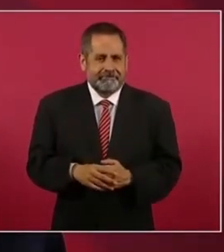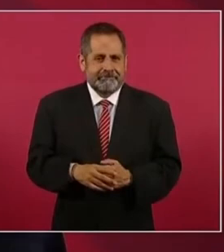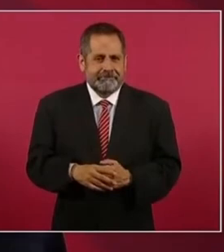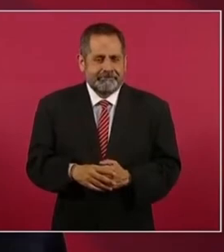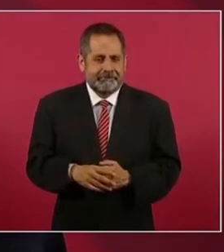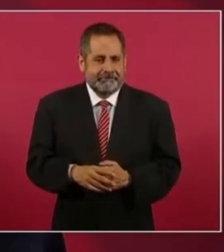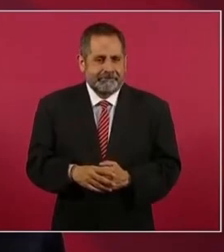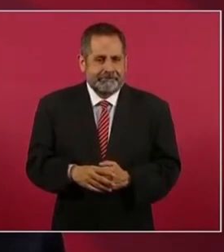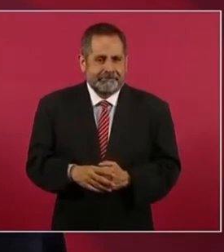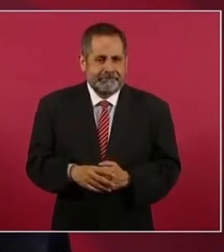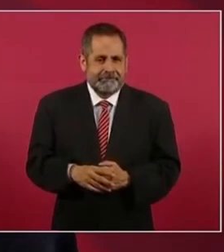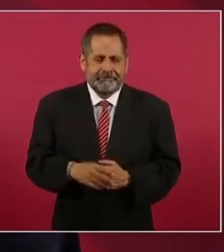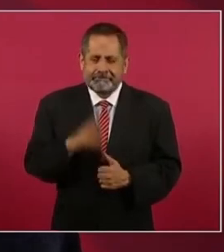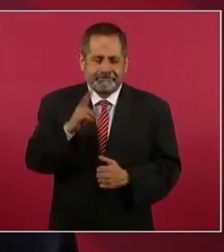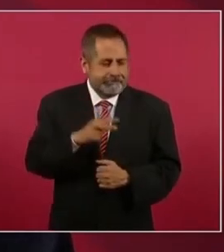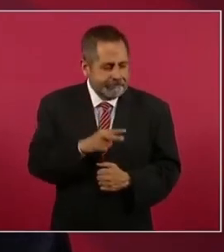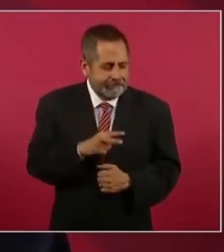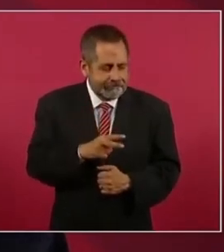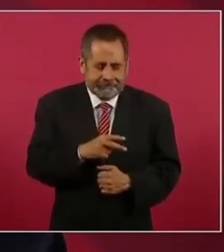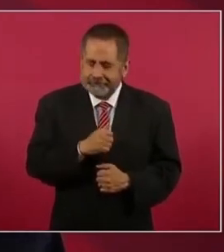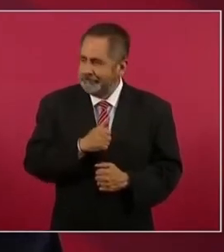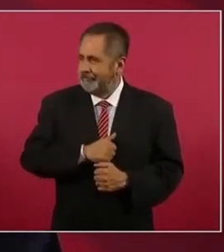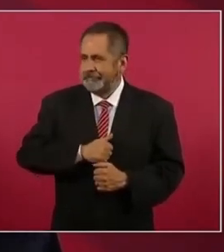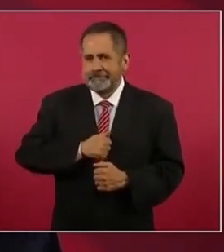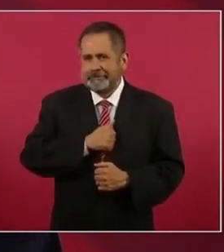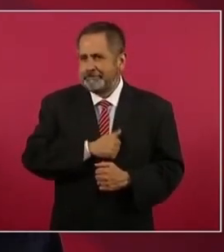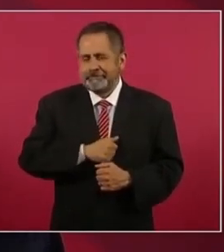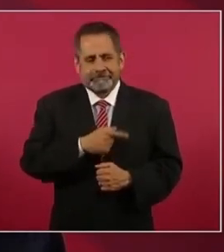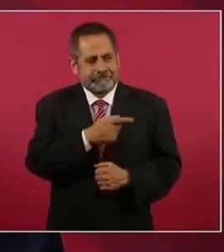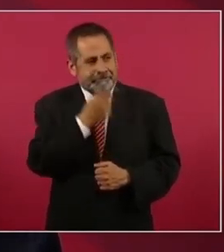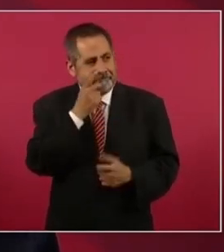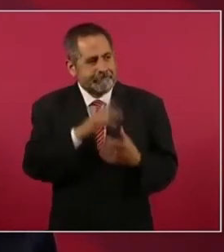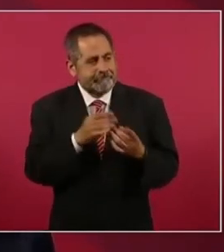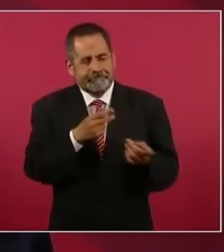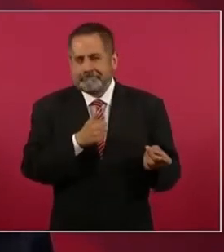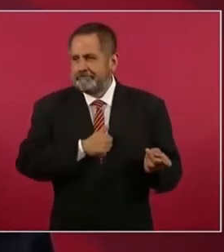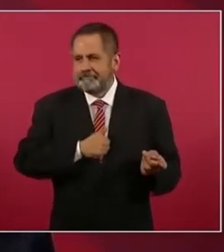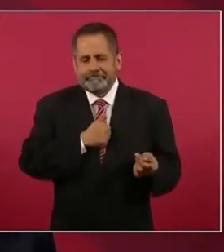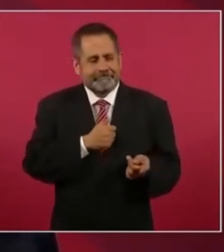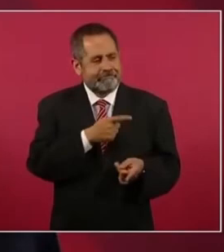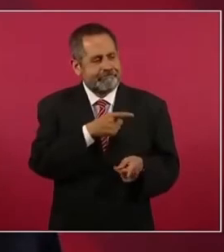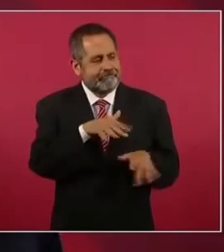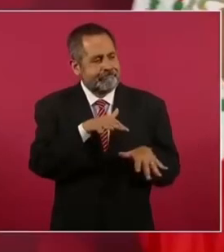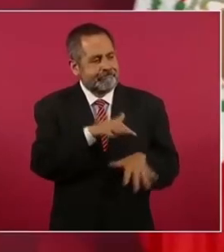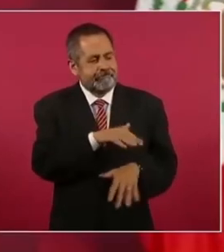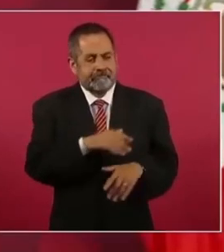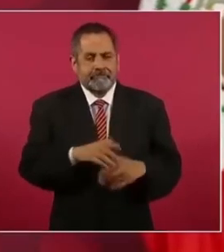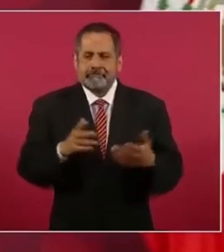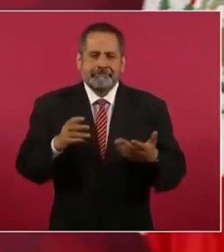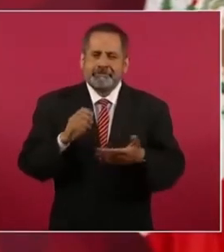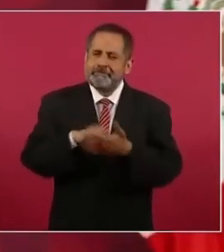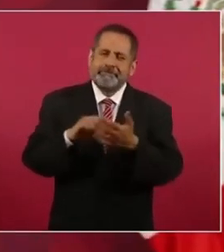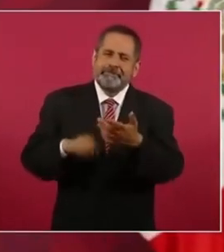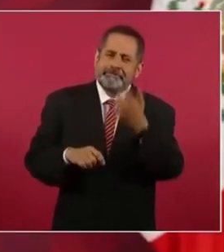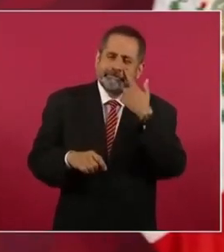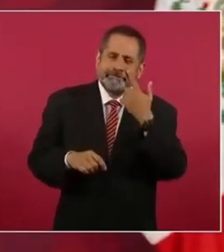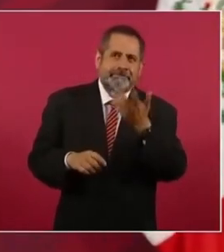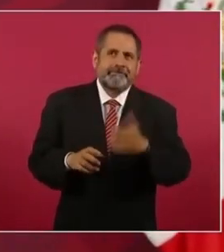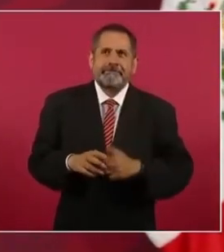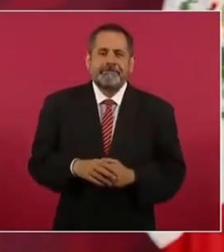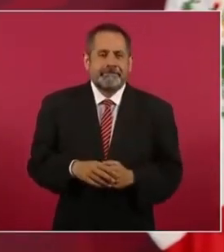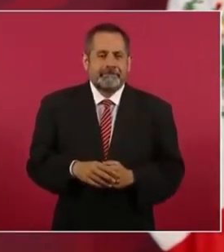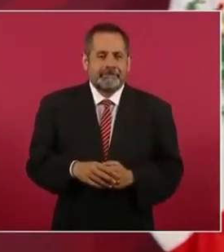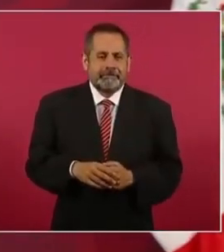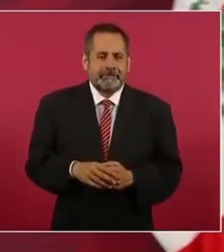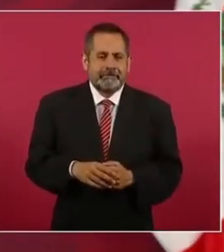Lo lamento porque, por ejemplo, el